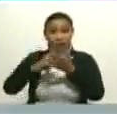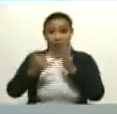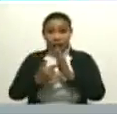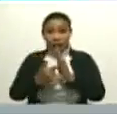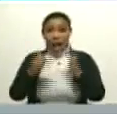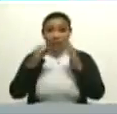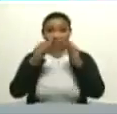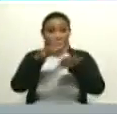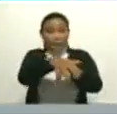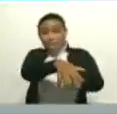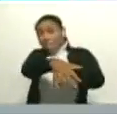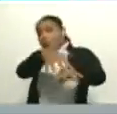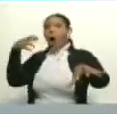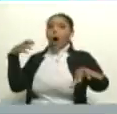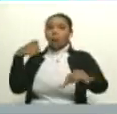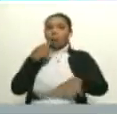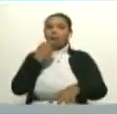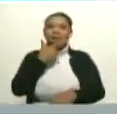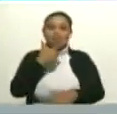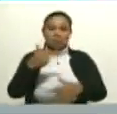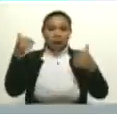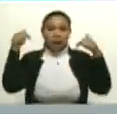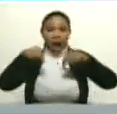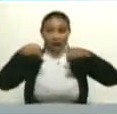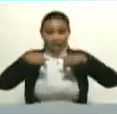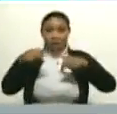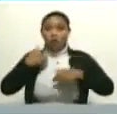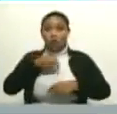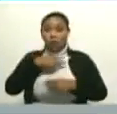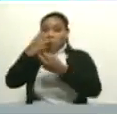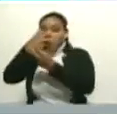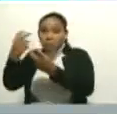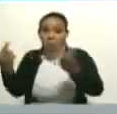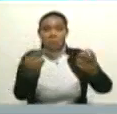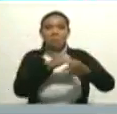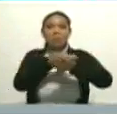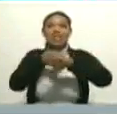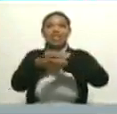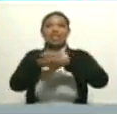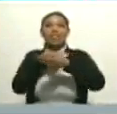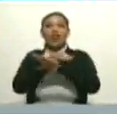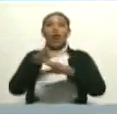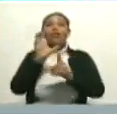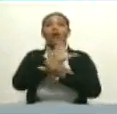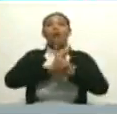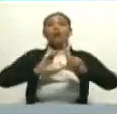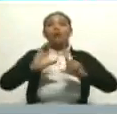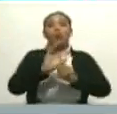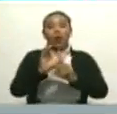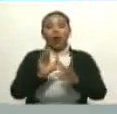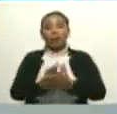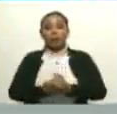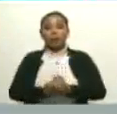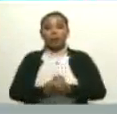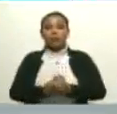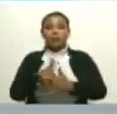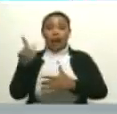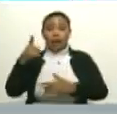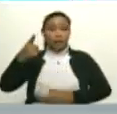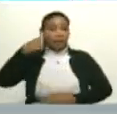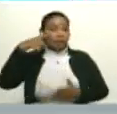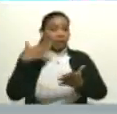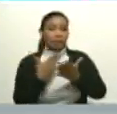llena. Hermosísimo. Aquí está. Hemos invitado al ministro Ernesto Villegas, artífice